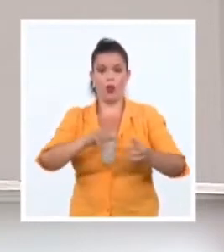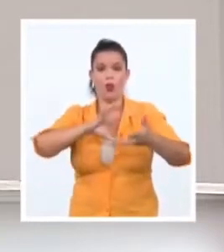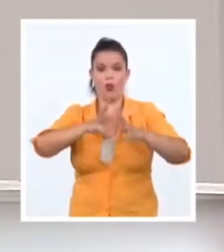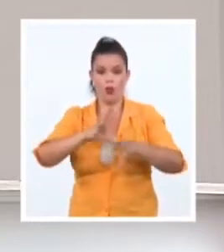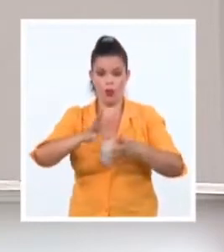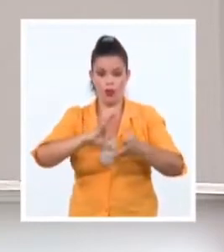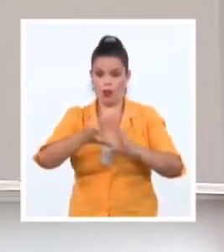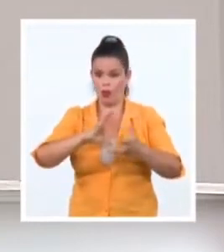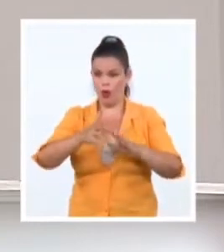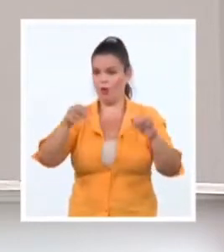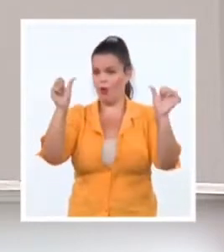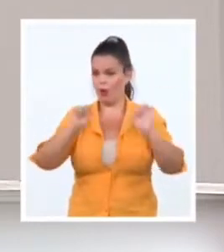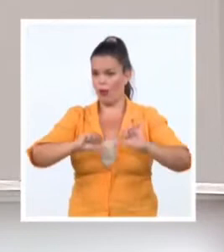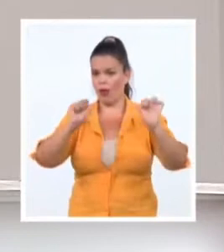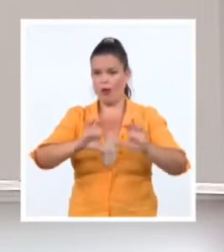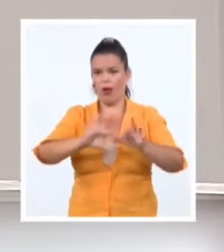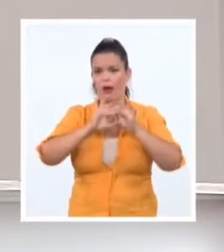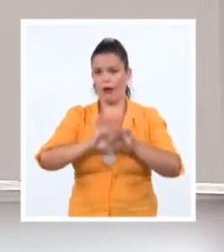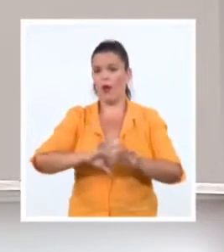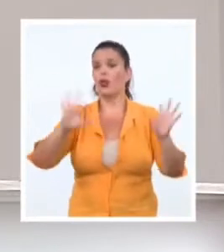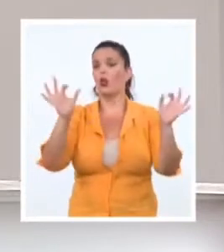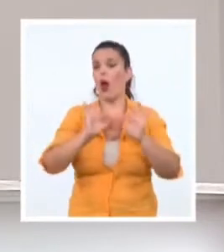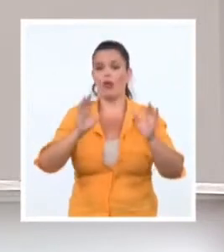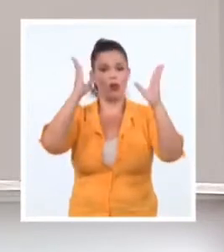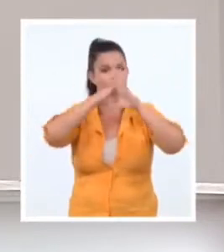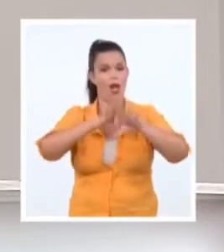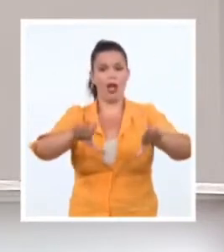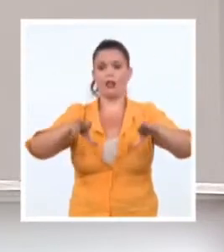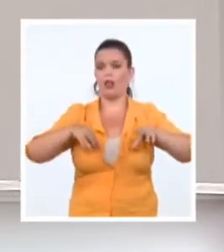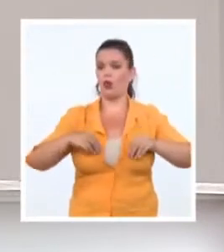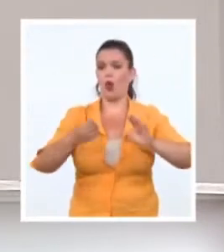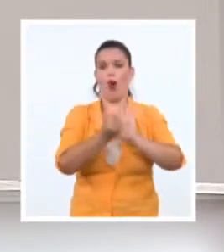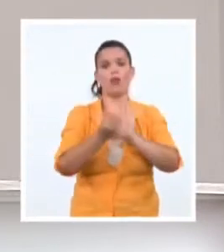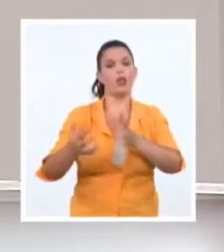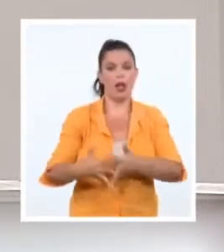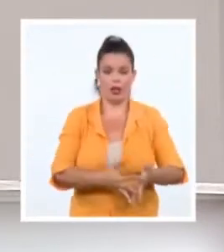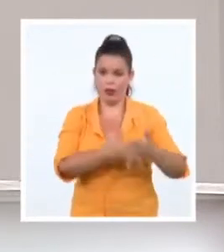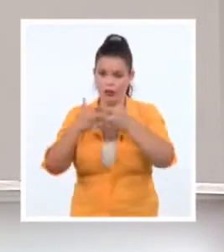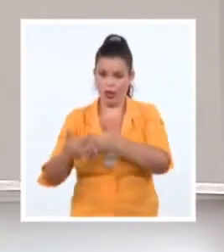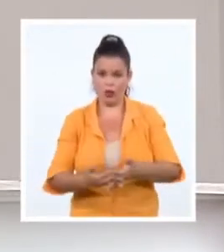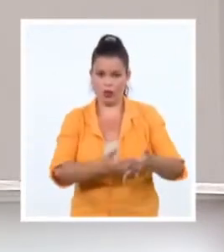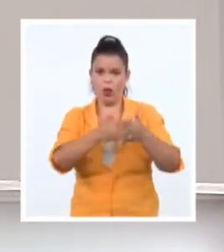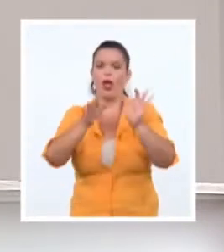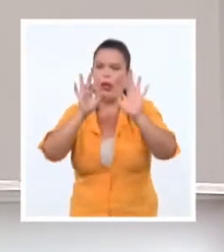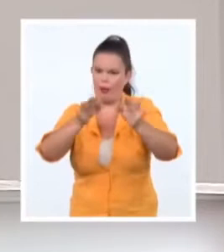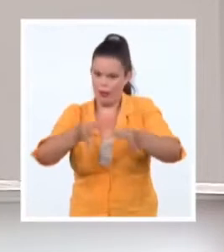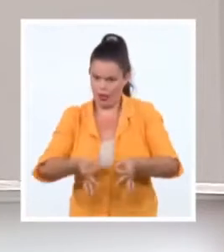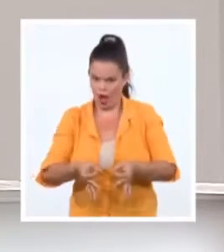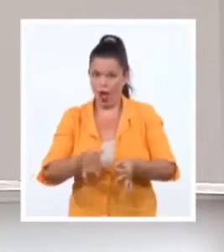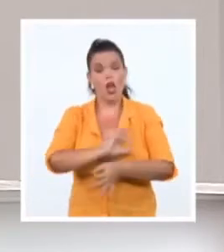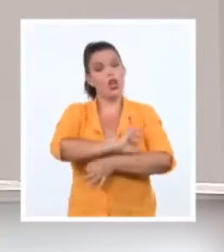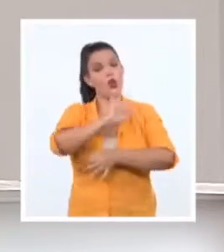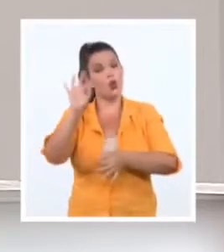siquiera ha podido recibir el asilo oficial en Estados Unidos, aunque nunca ha dejado de contar